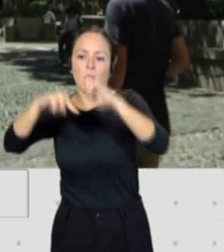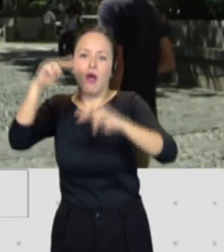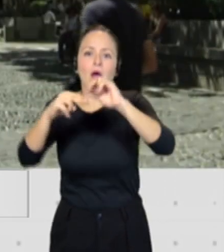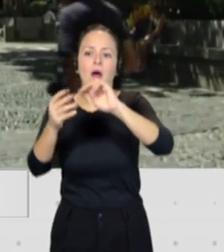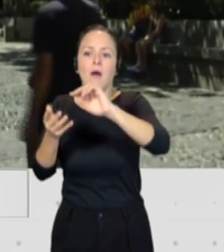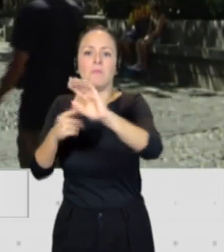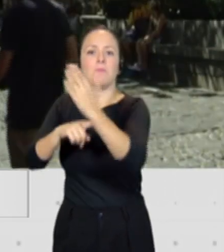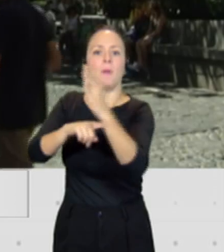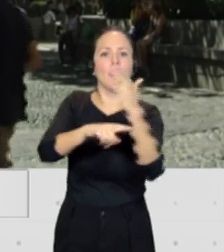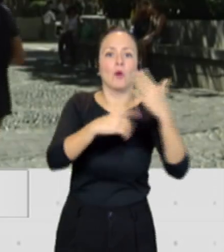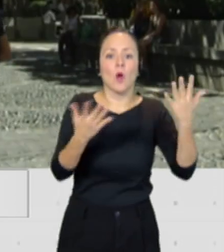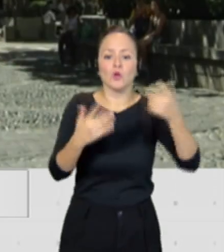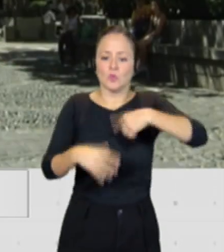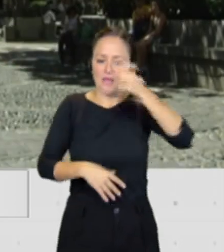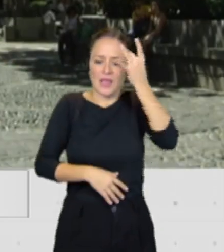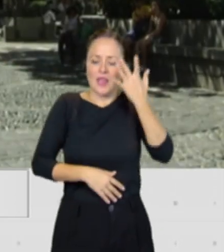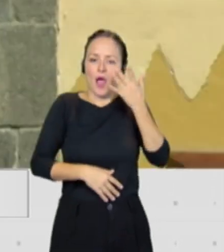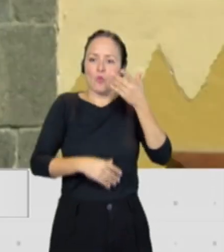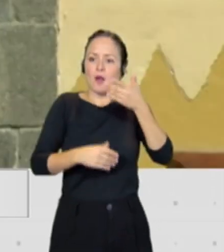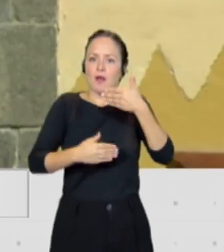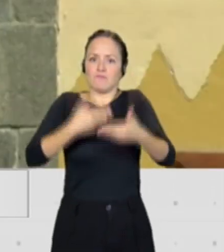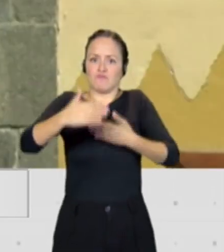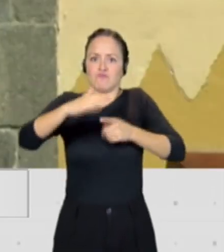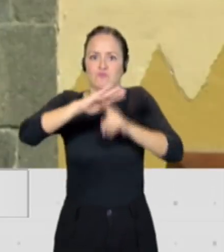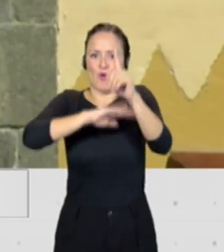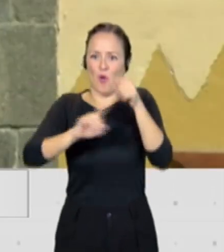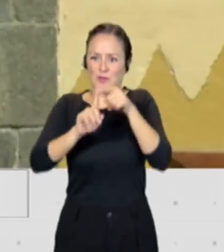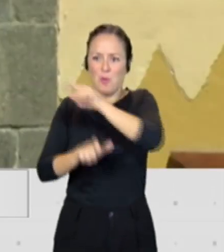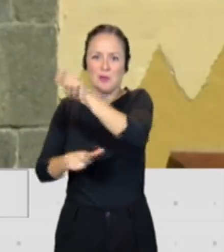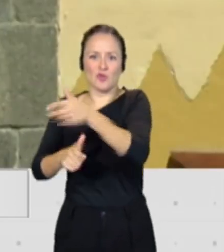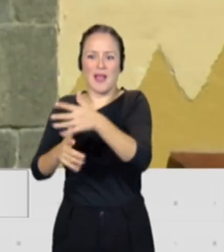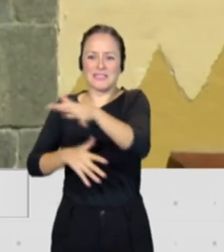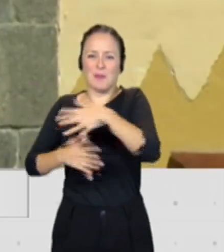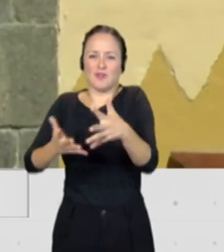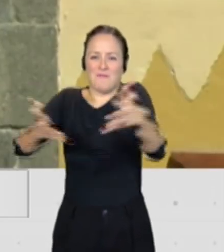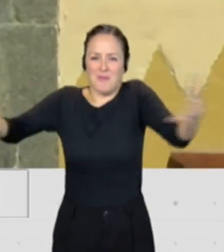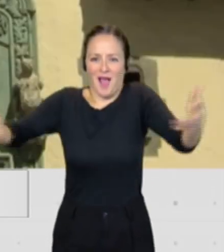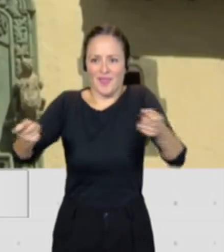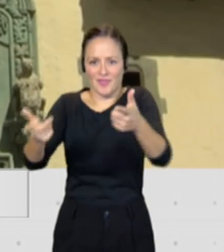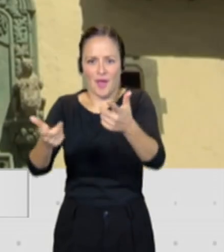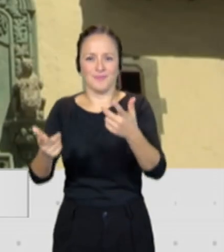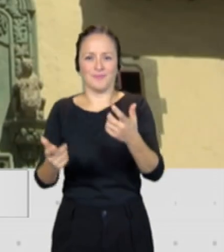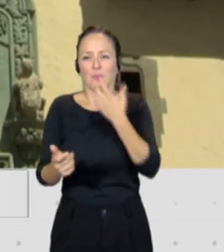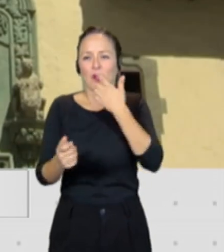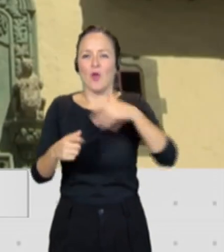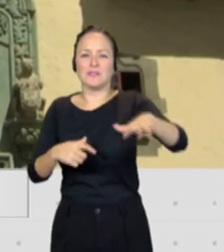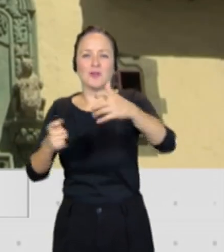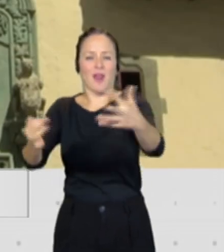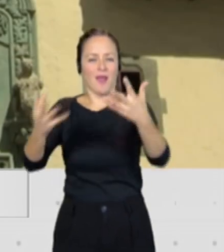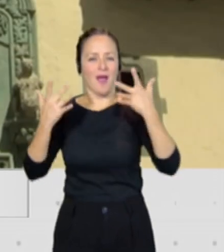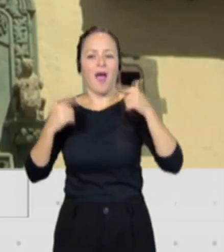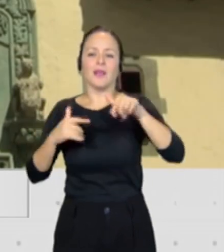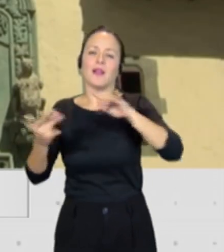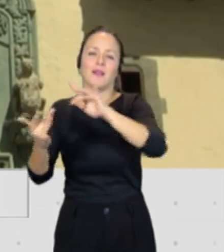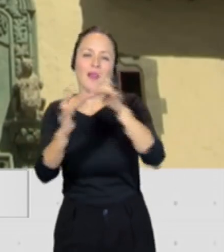la idea? Seguir avanzando para conquistar espacios para la ciudadanía. Espacio al aire libre, espacios que nos permitan el encuentro, la